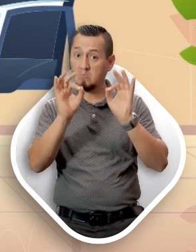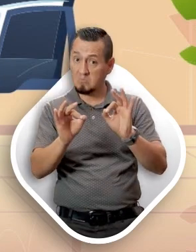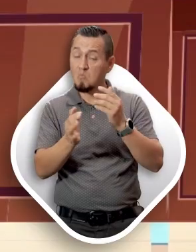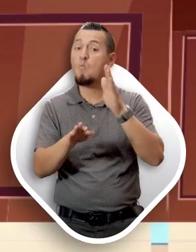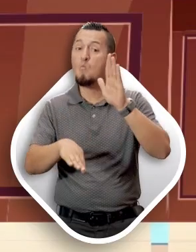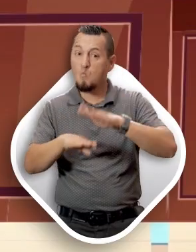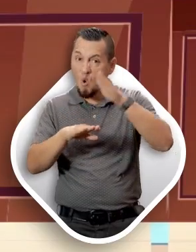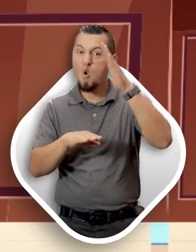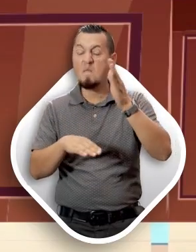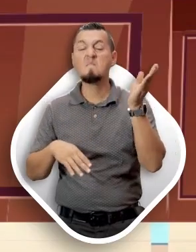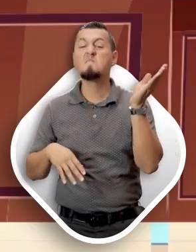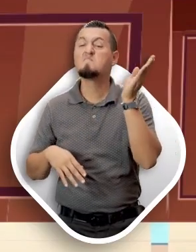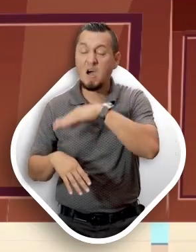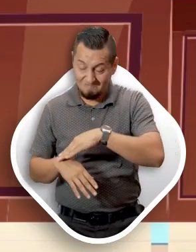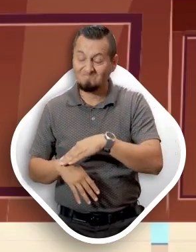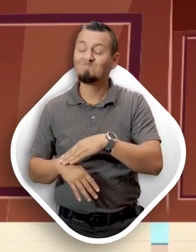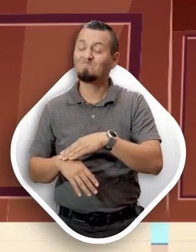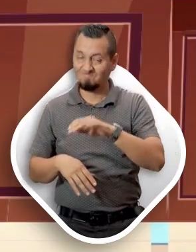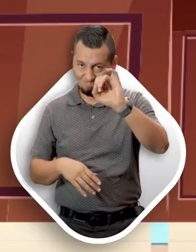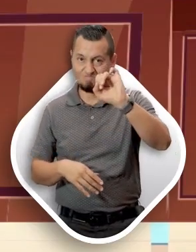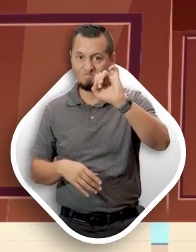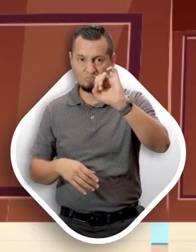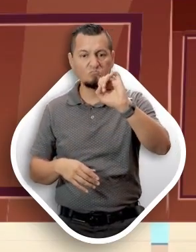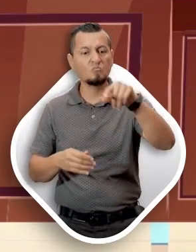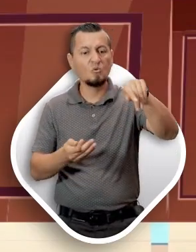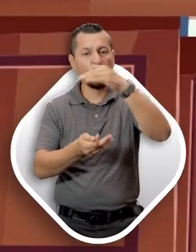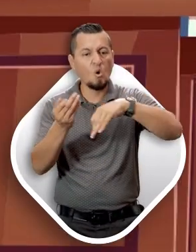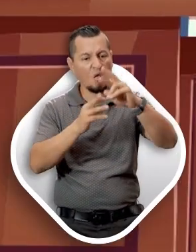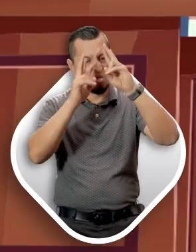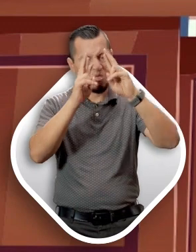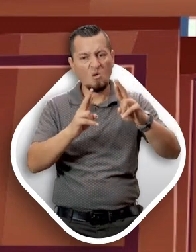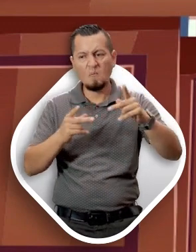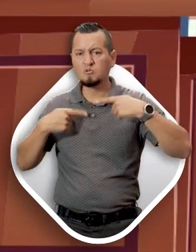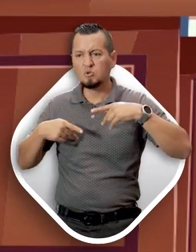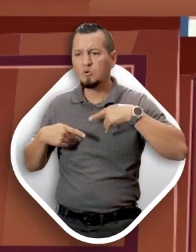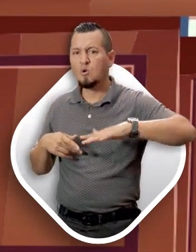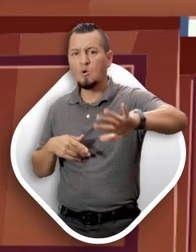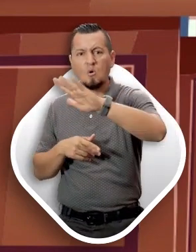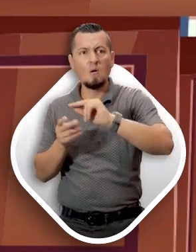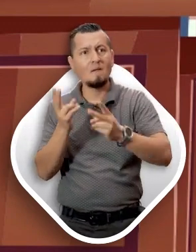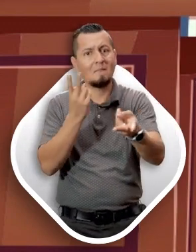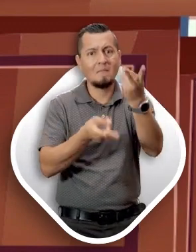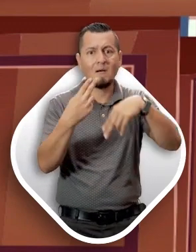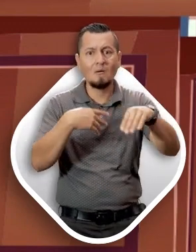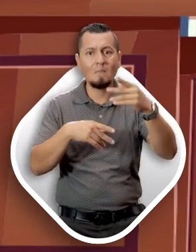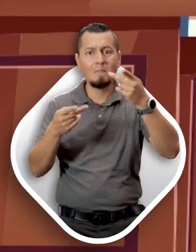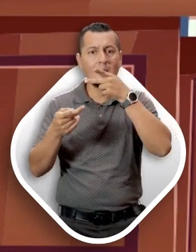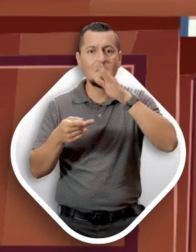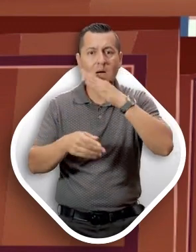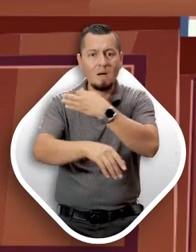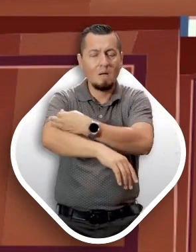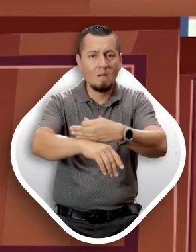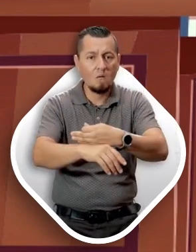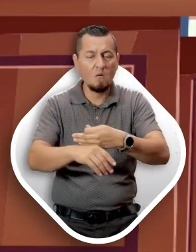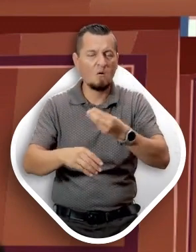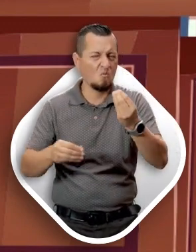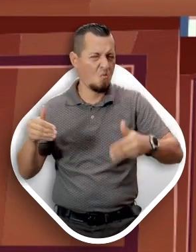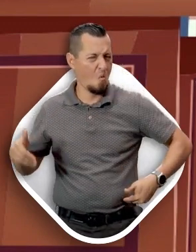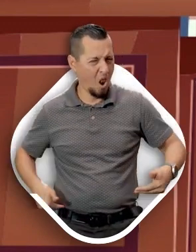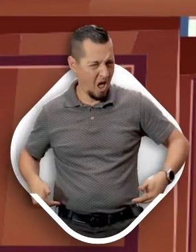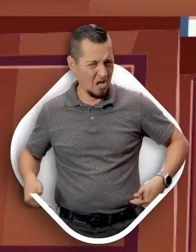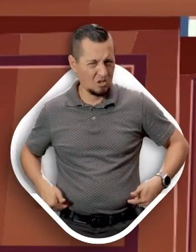falta grave. Porque no respetaron el espacio que todos compartimos. Afectaron la convivencia de la escuela. Y generaron